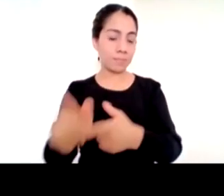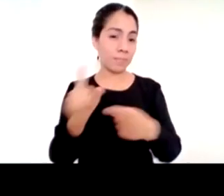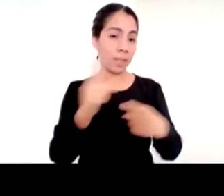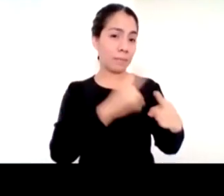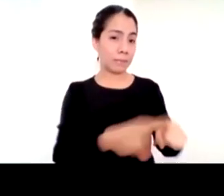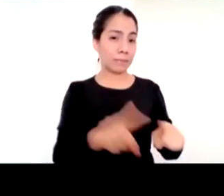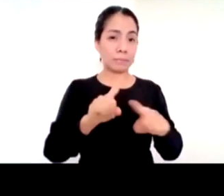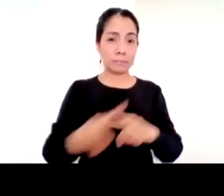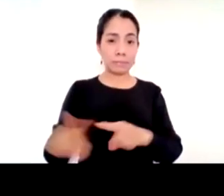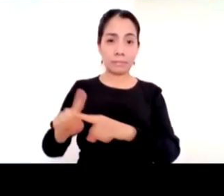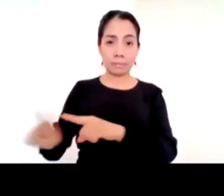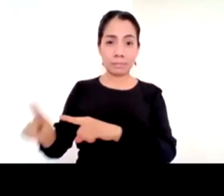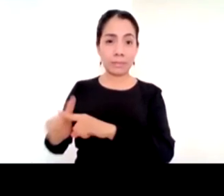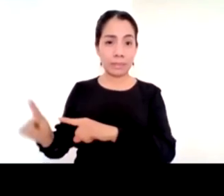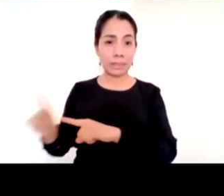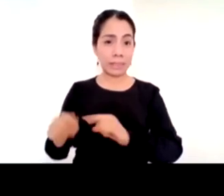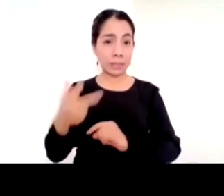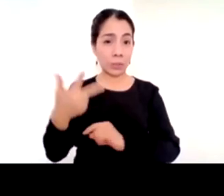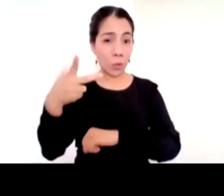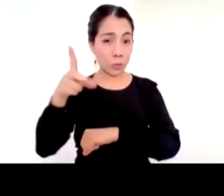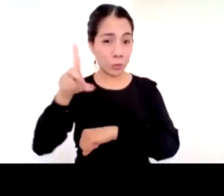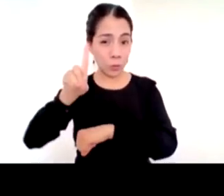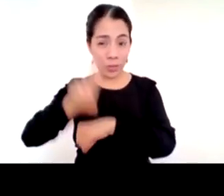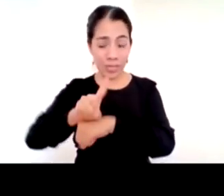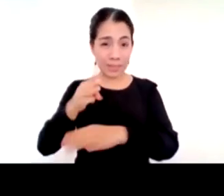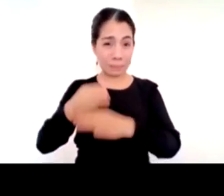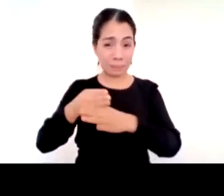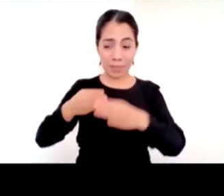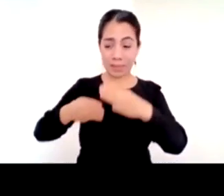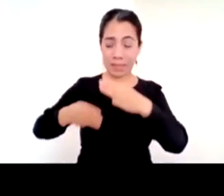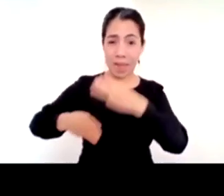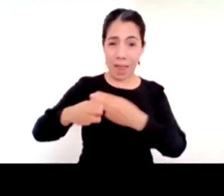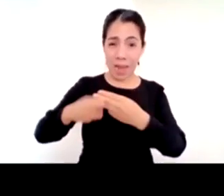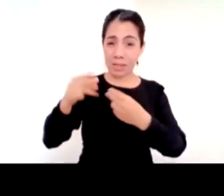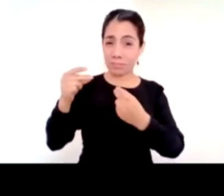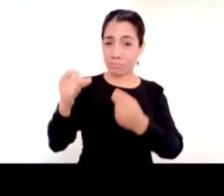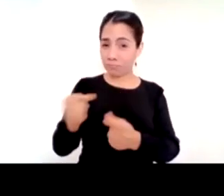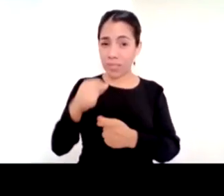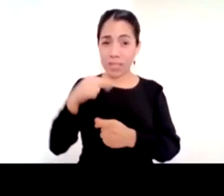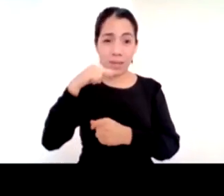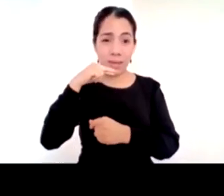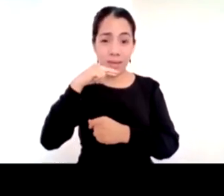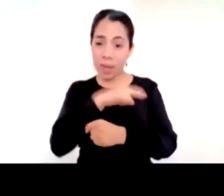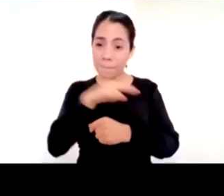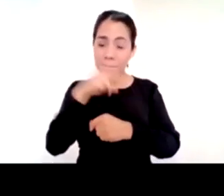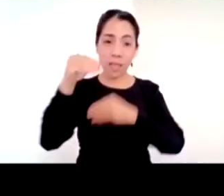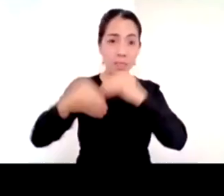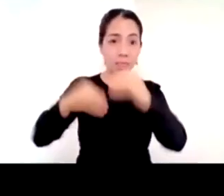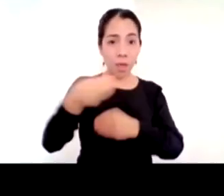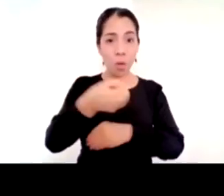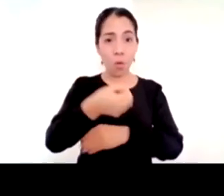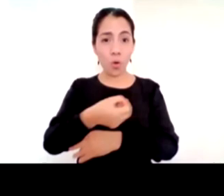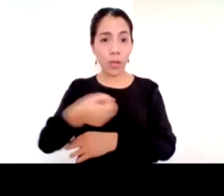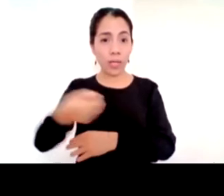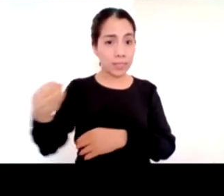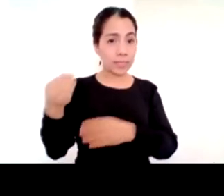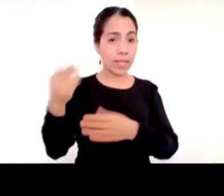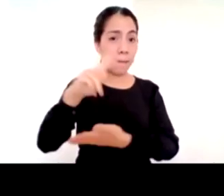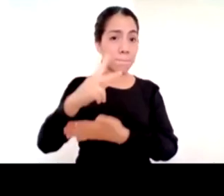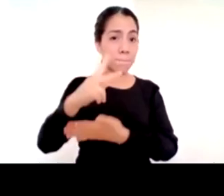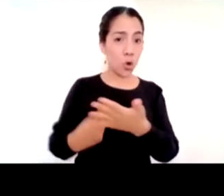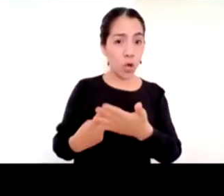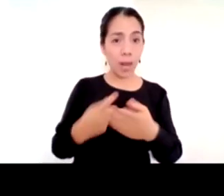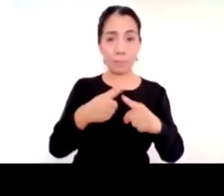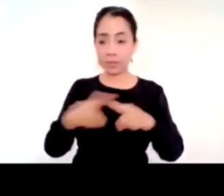y cuadernillos en ocho días. Es algo que hay que destacar. Y, sobre todo, el